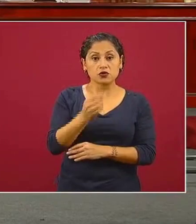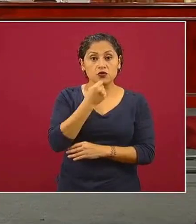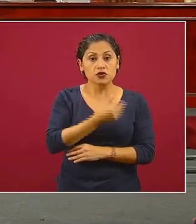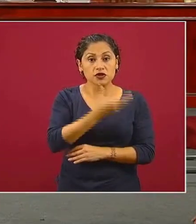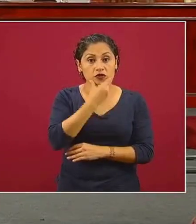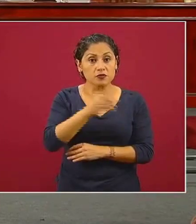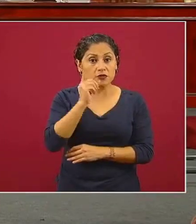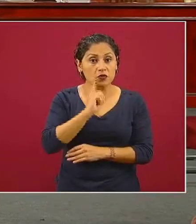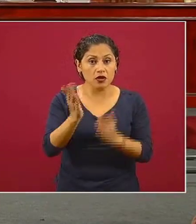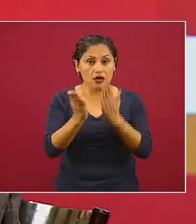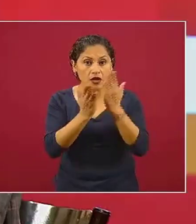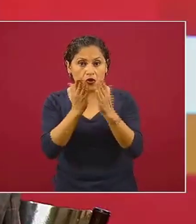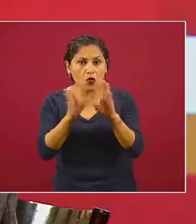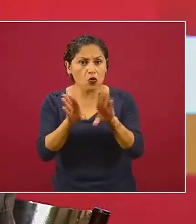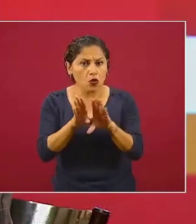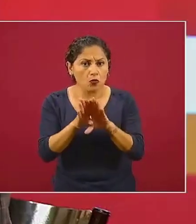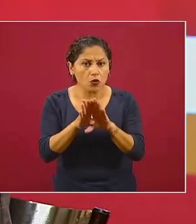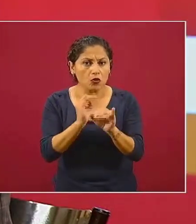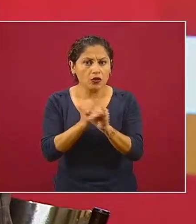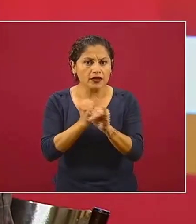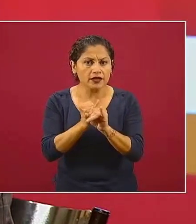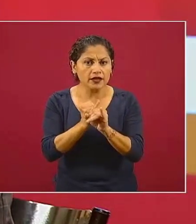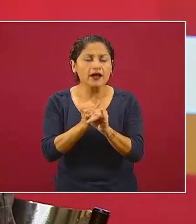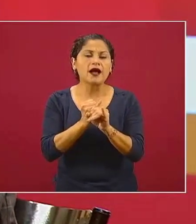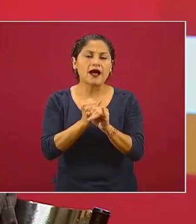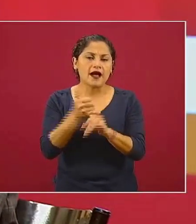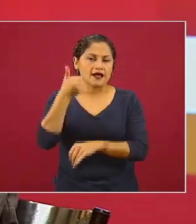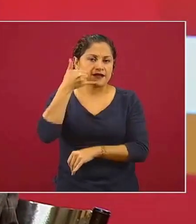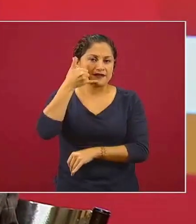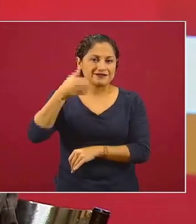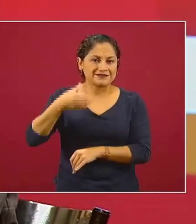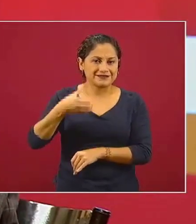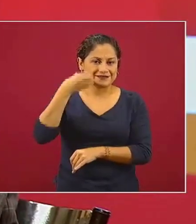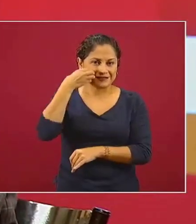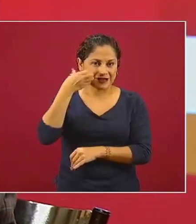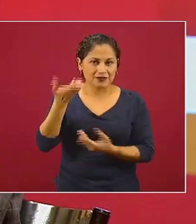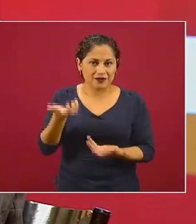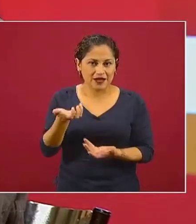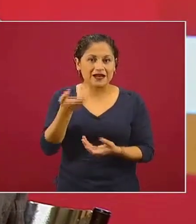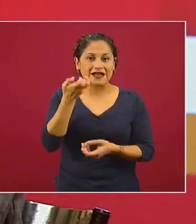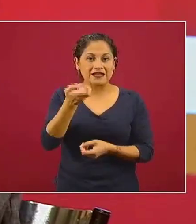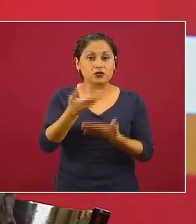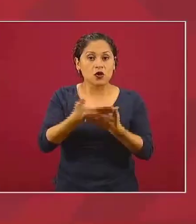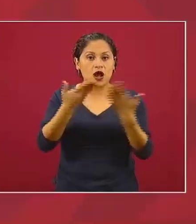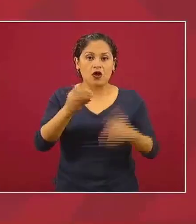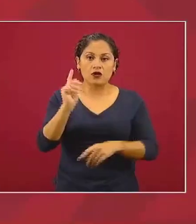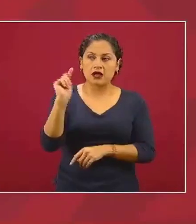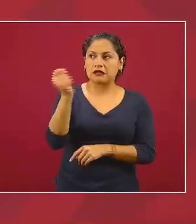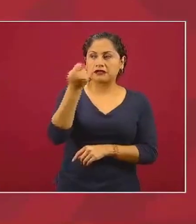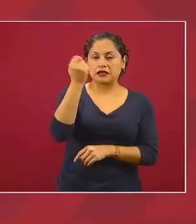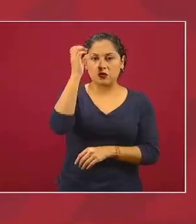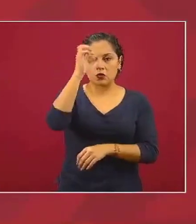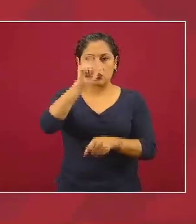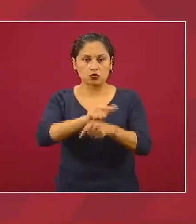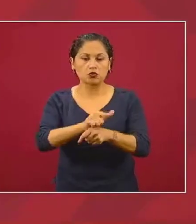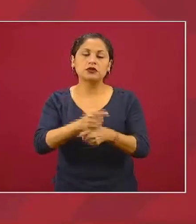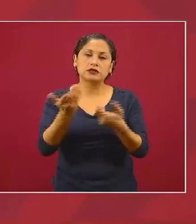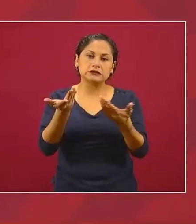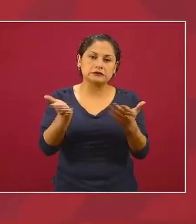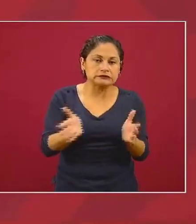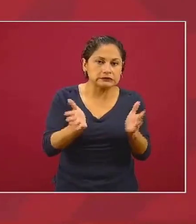entonces eso le ha dado un gran dinamismo a esta cultura digital por otra parte